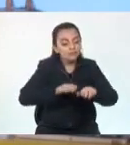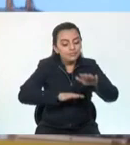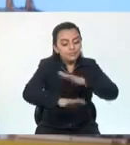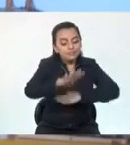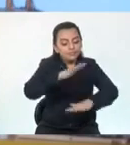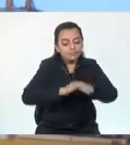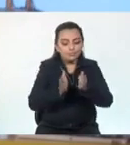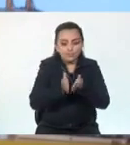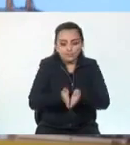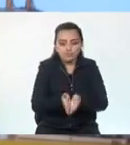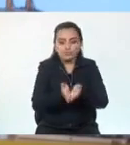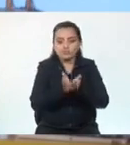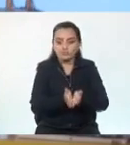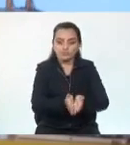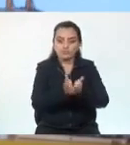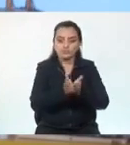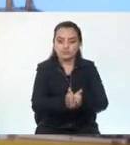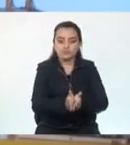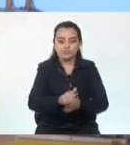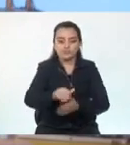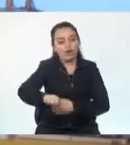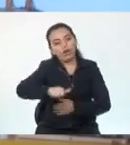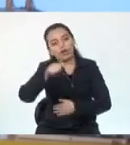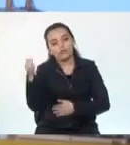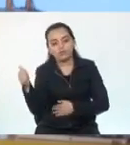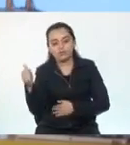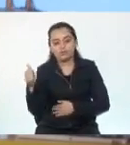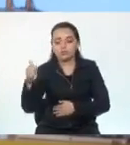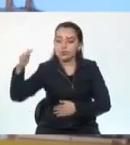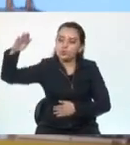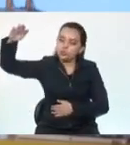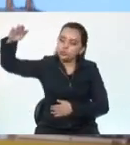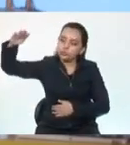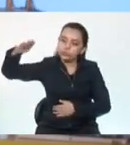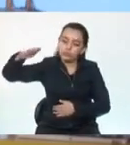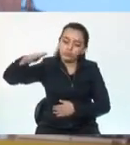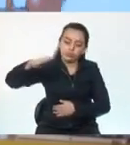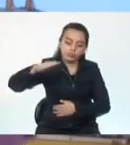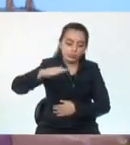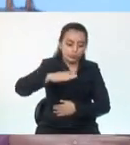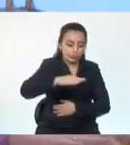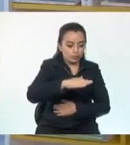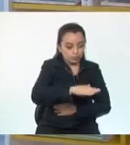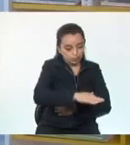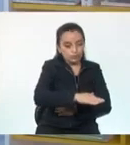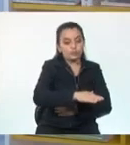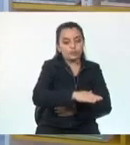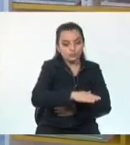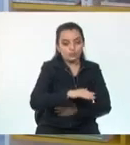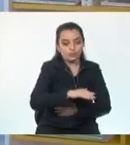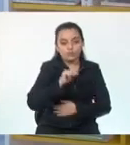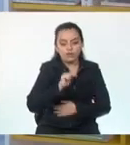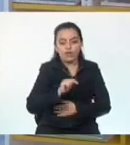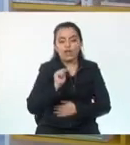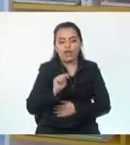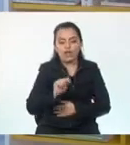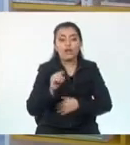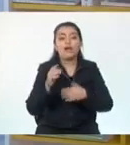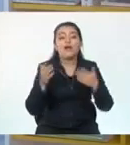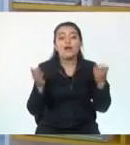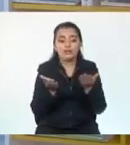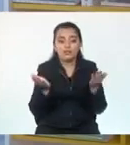elegir sus planes de vuelo, así como también las líneas aéreas con sus vuelos comerciales. Nuestros